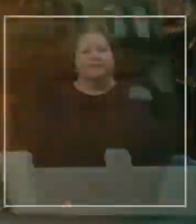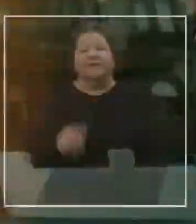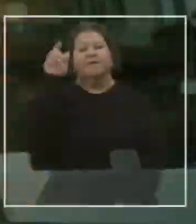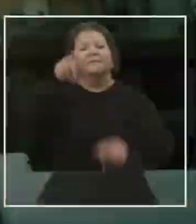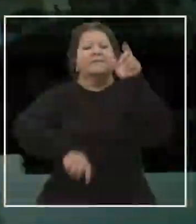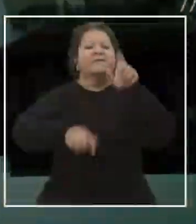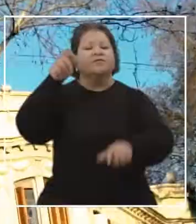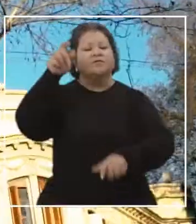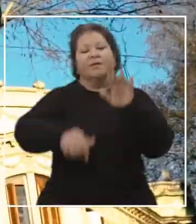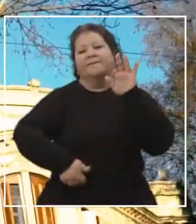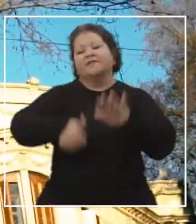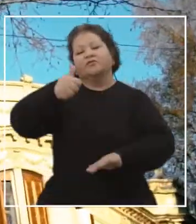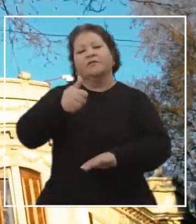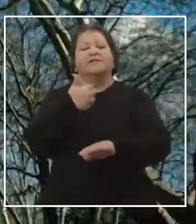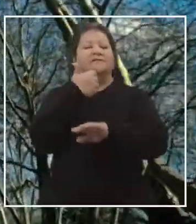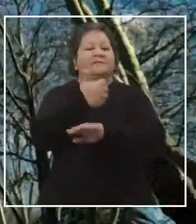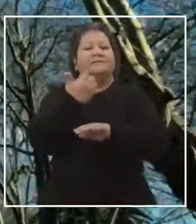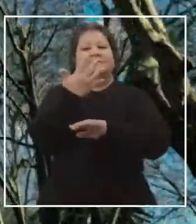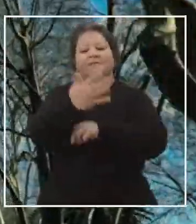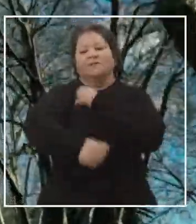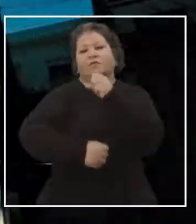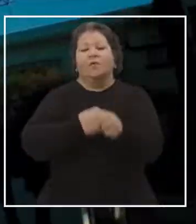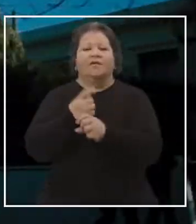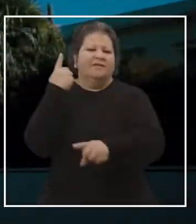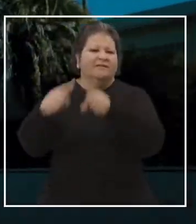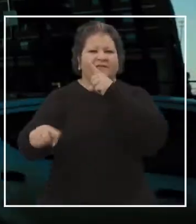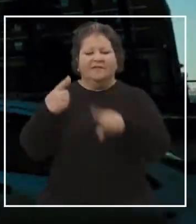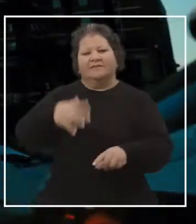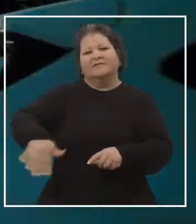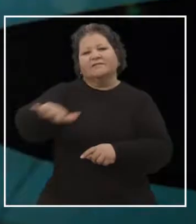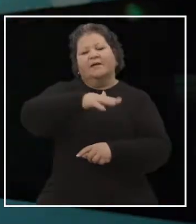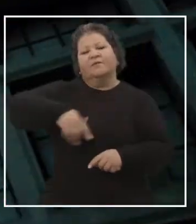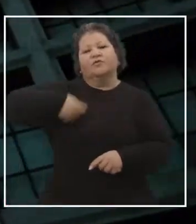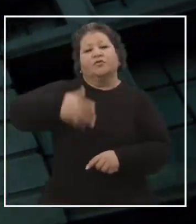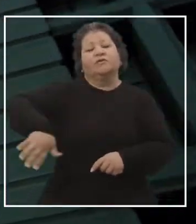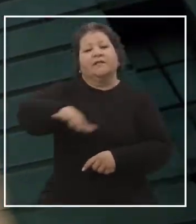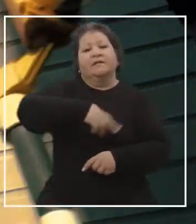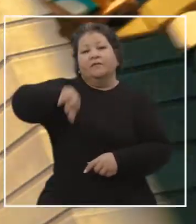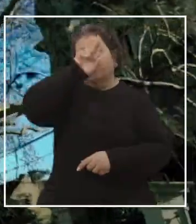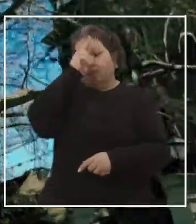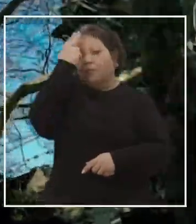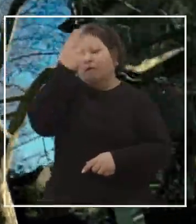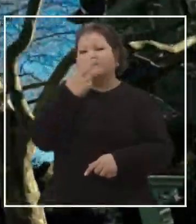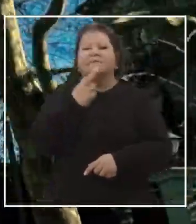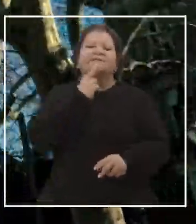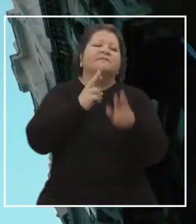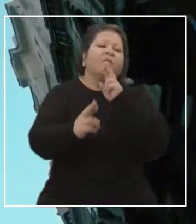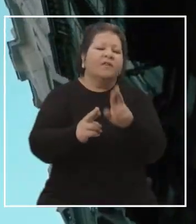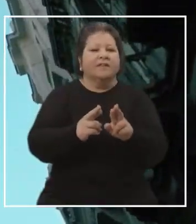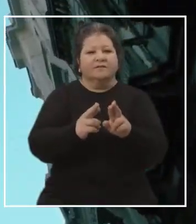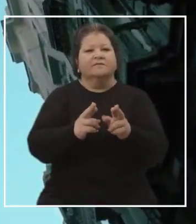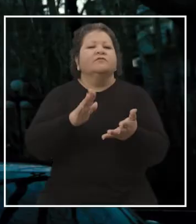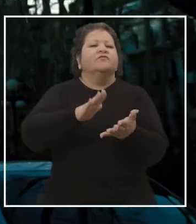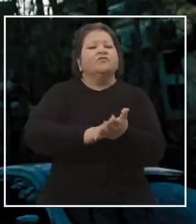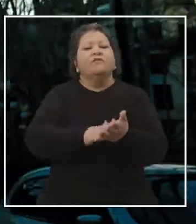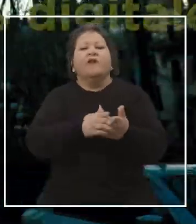Personas diversas mayores de 65 años, entre las que se encuentran figuras destacadas en diferentes ámbitos, responden una pregunta sobre